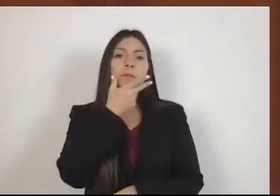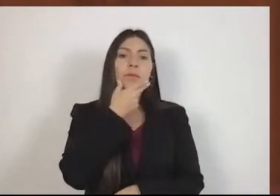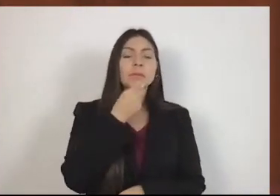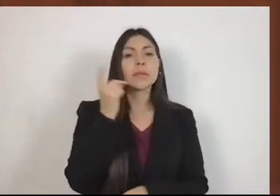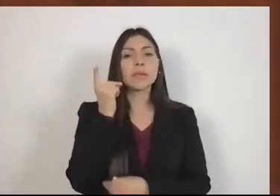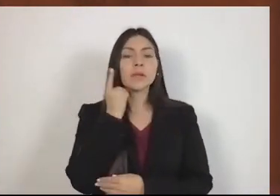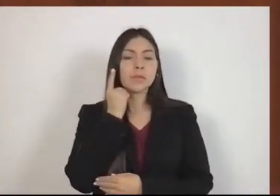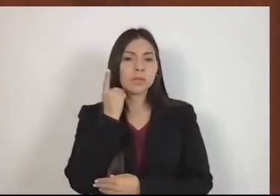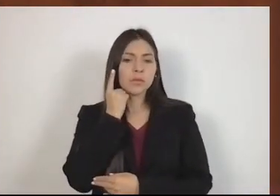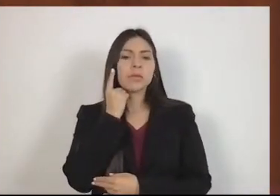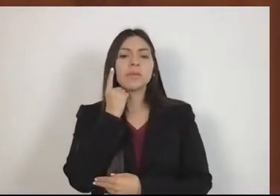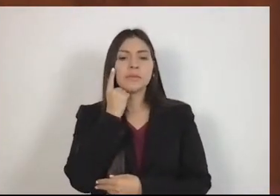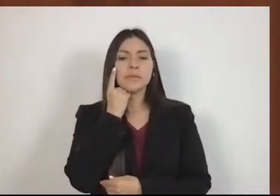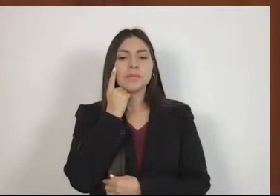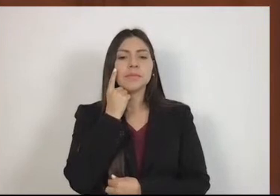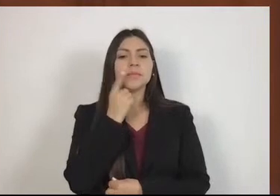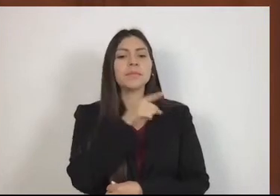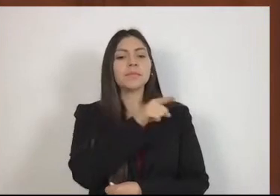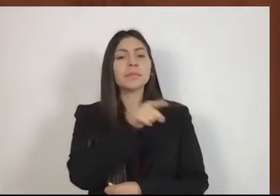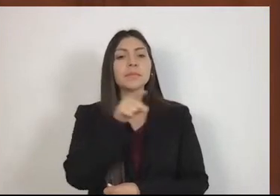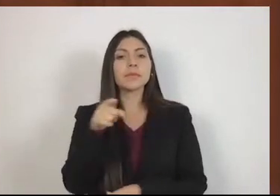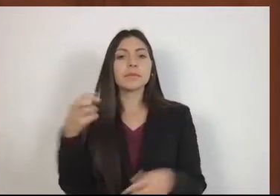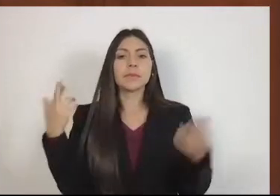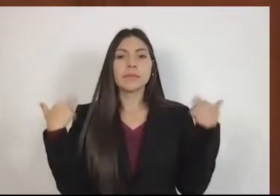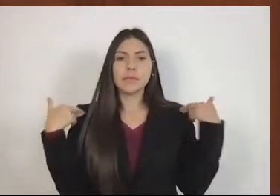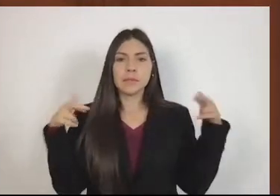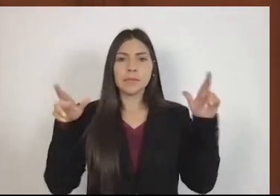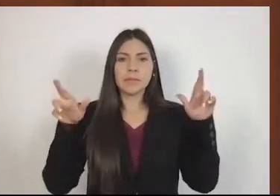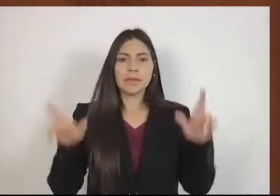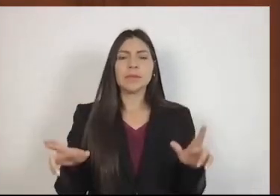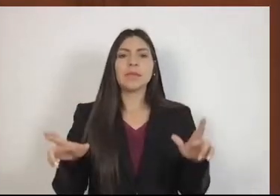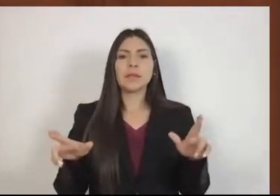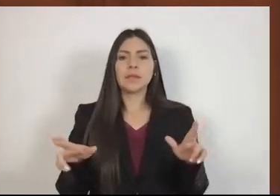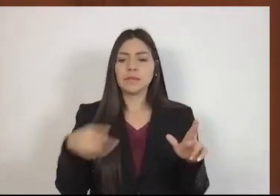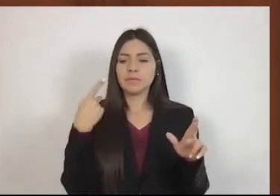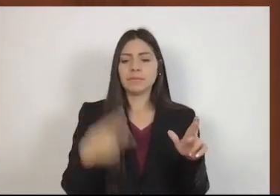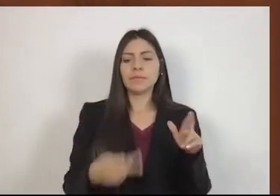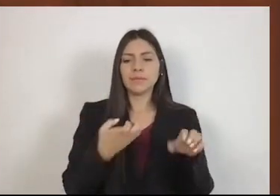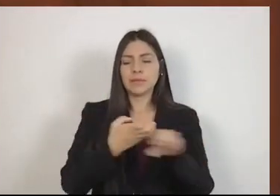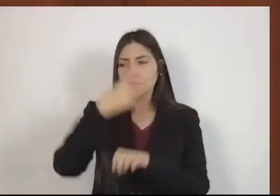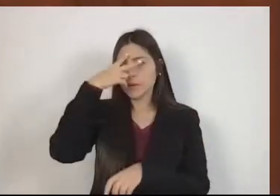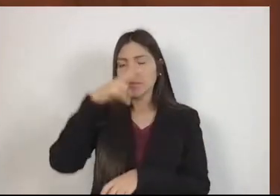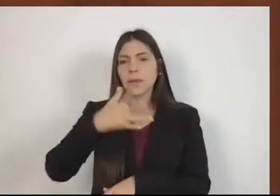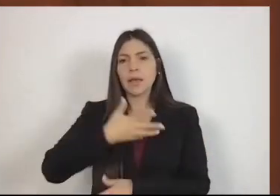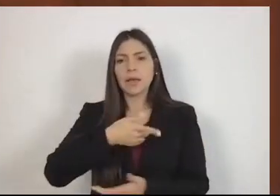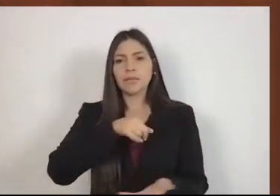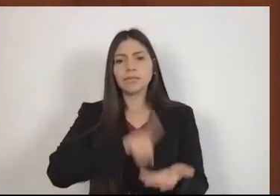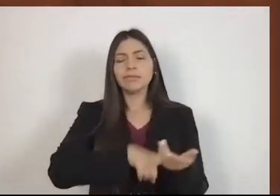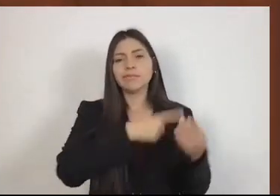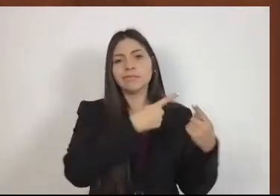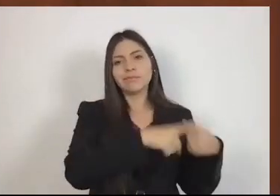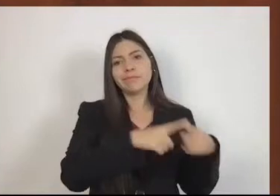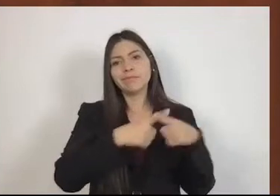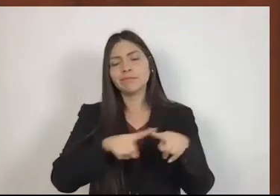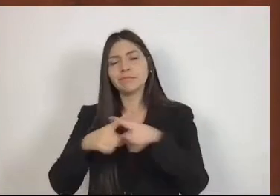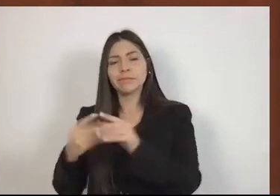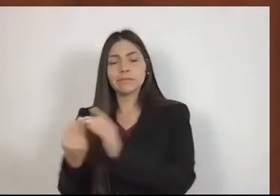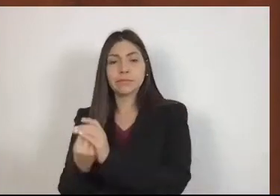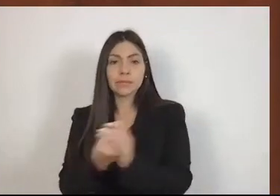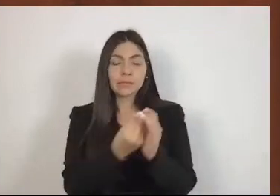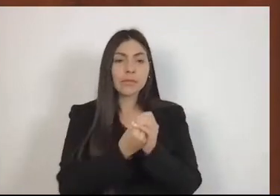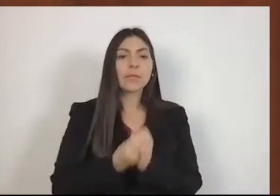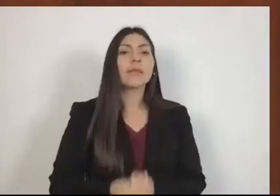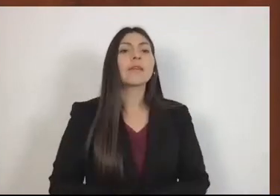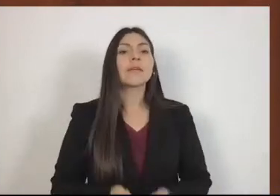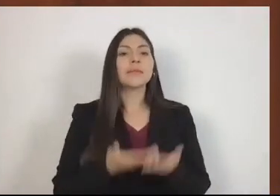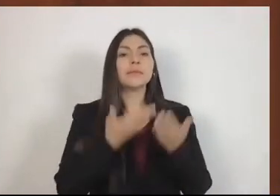que representan la pluralidad de nuestra entidad. Destaco la presencia del Secretario General